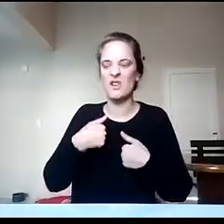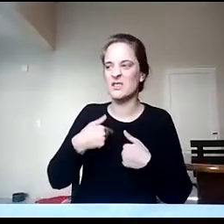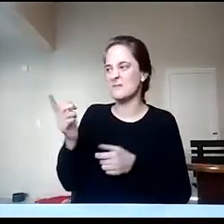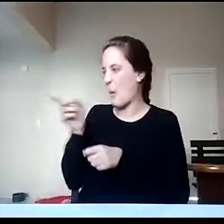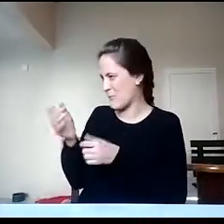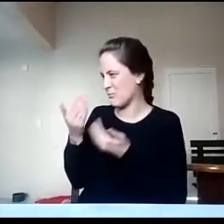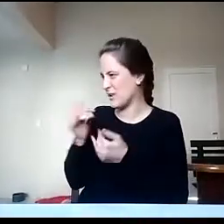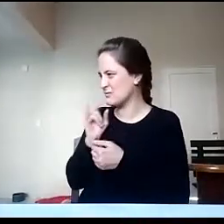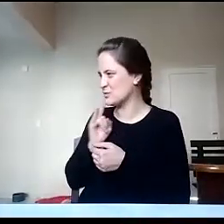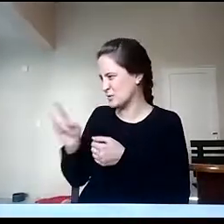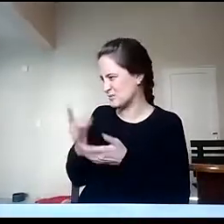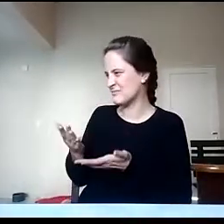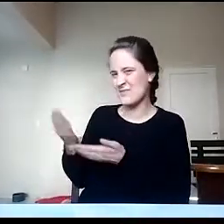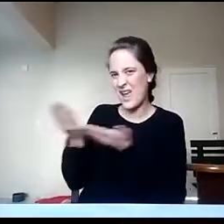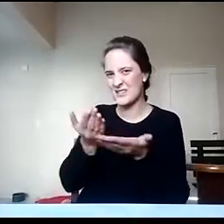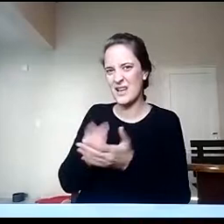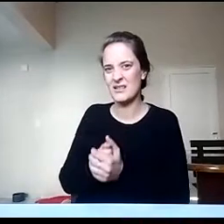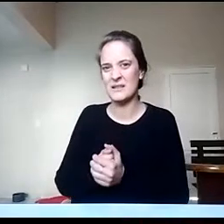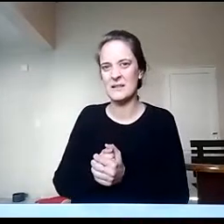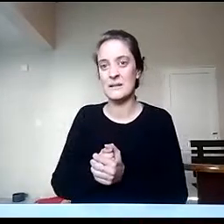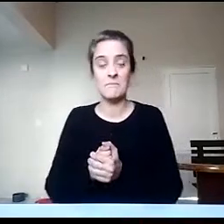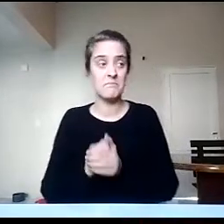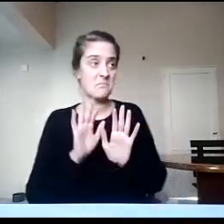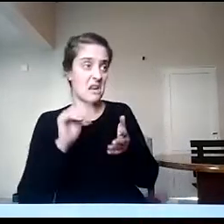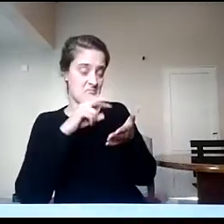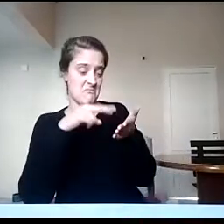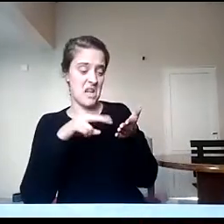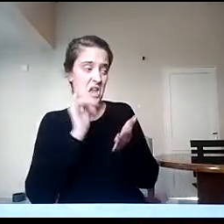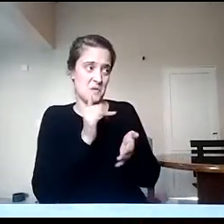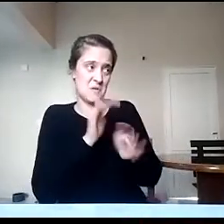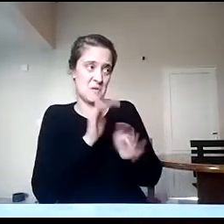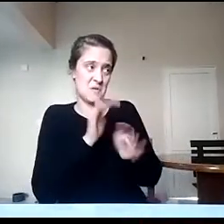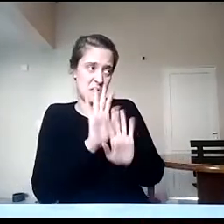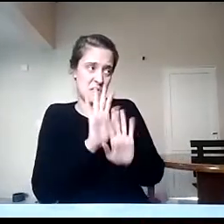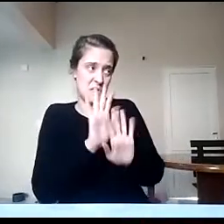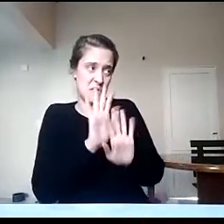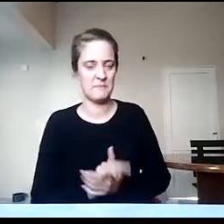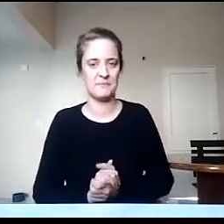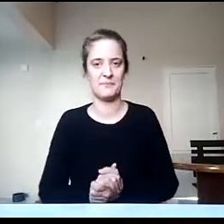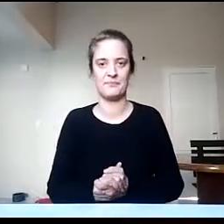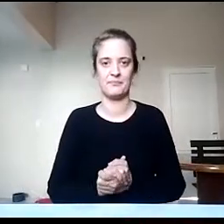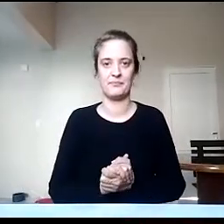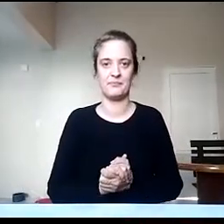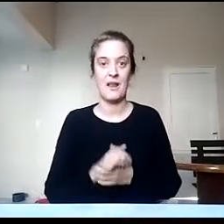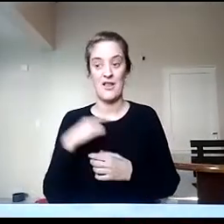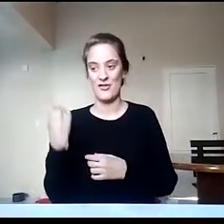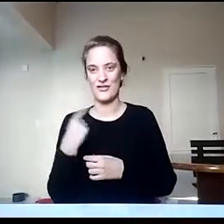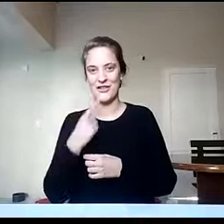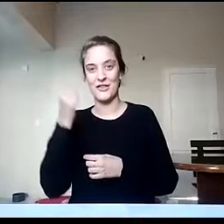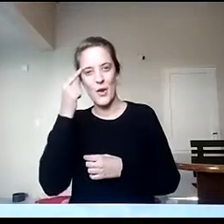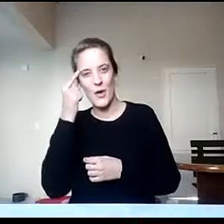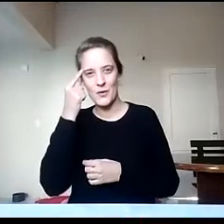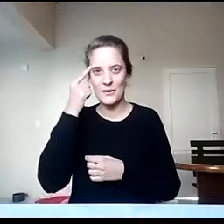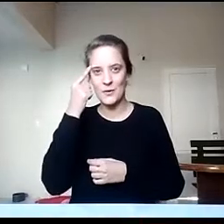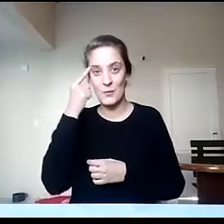pudieras presentarla. La leo, la tenemos acá. Bueno, como quieras. Se nos había ocurrido con Verónica